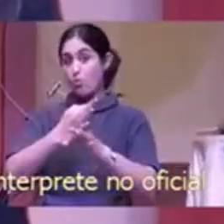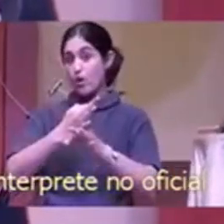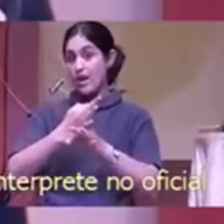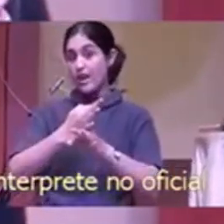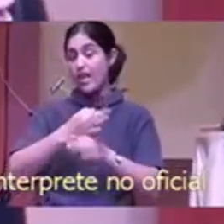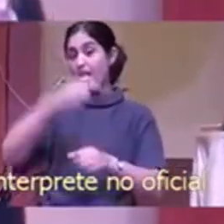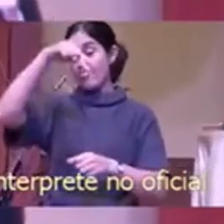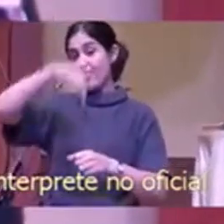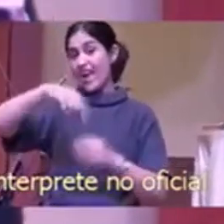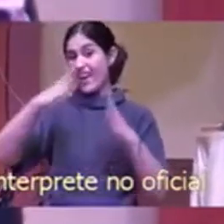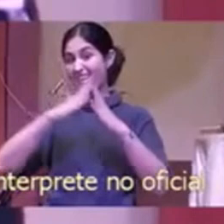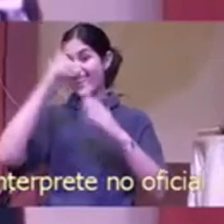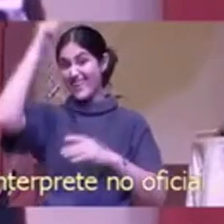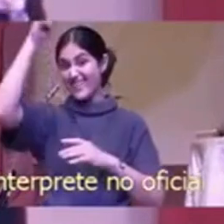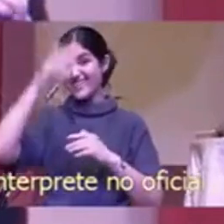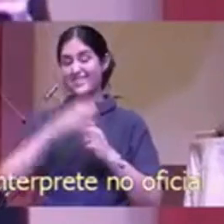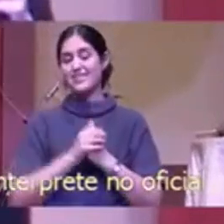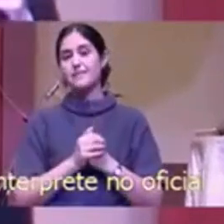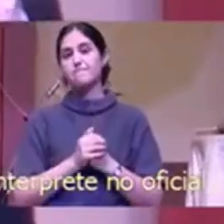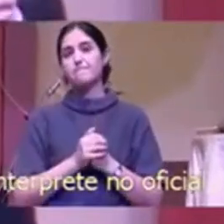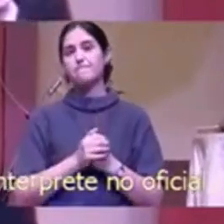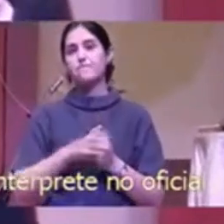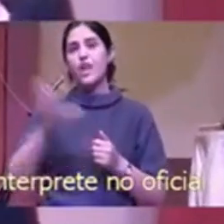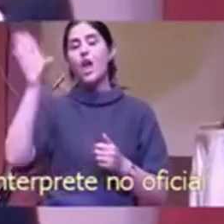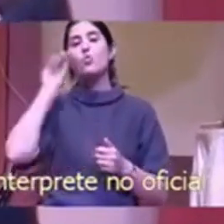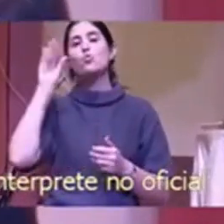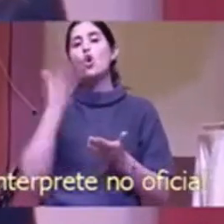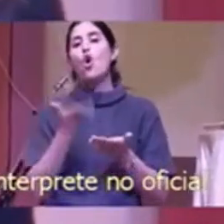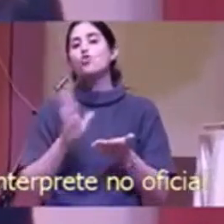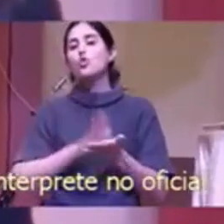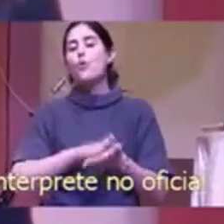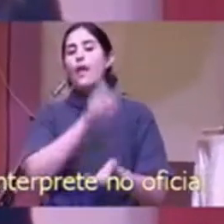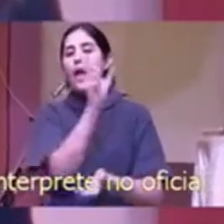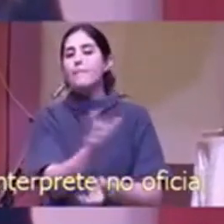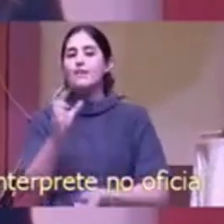quienes sirven.